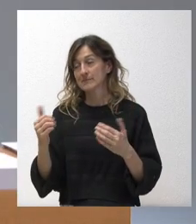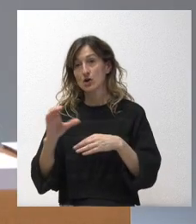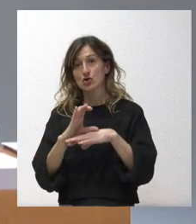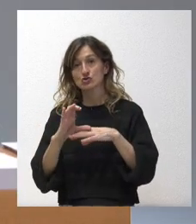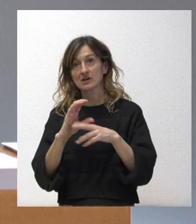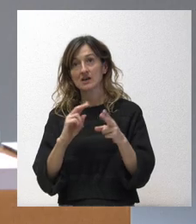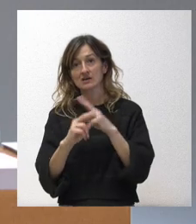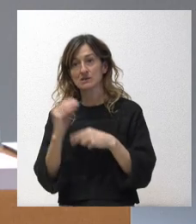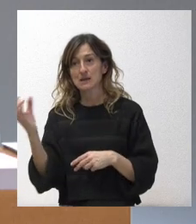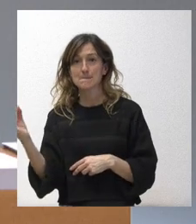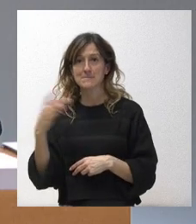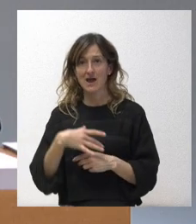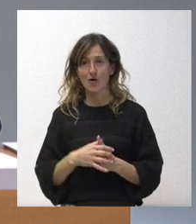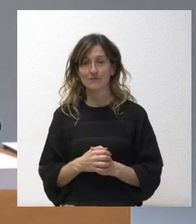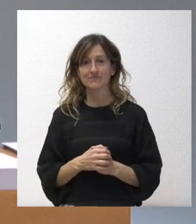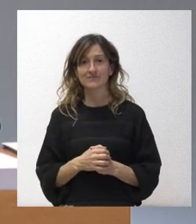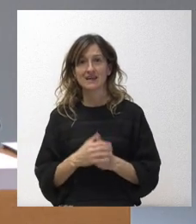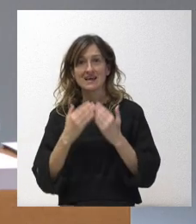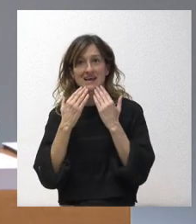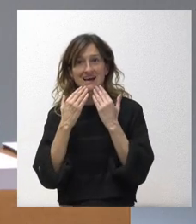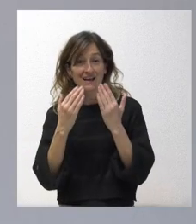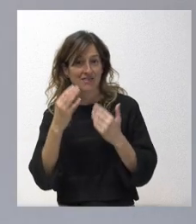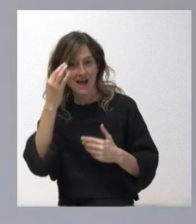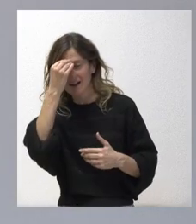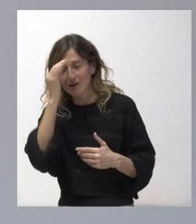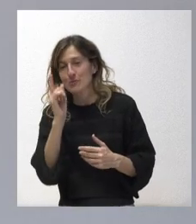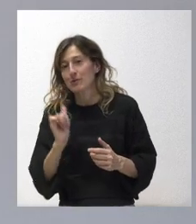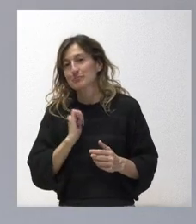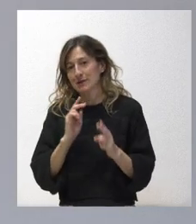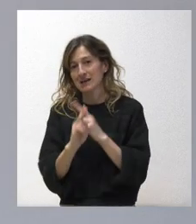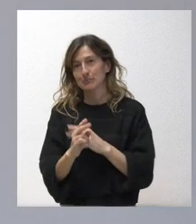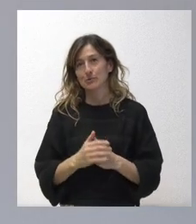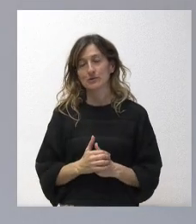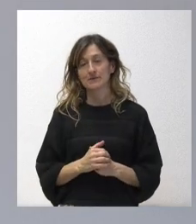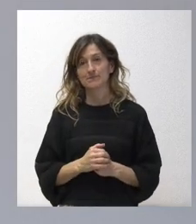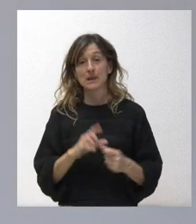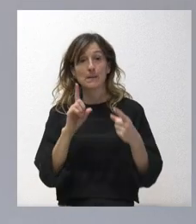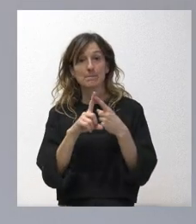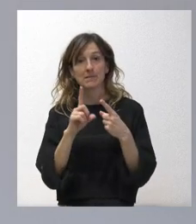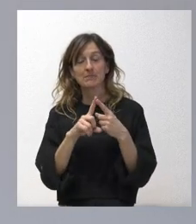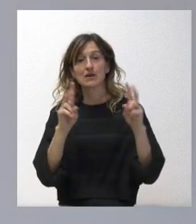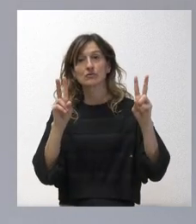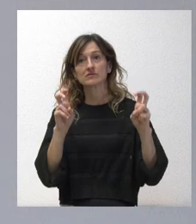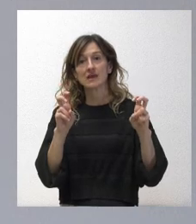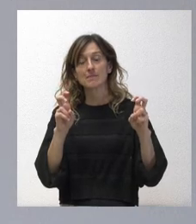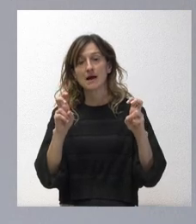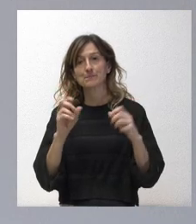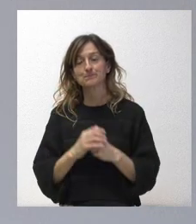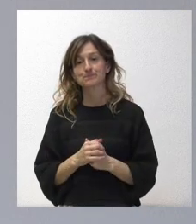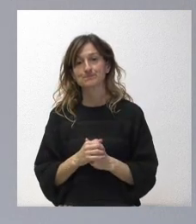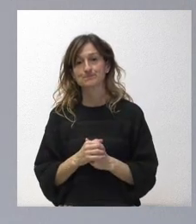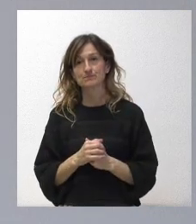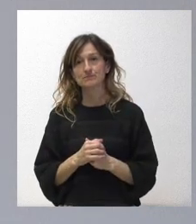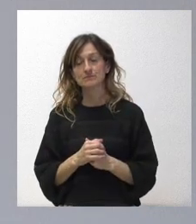responder mucho mejor que yo. Muchas gracias, portavoz. No lo creo, pero, bueno, voy a responderlas. Primero, respecto al tema de la protección de